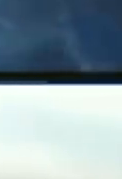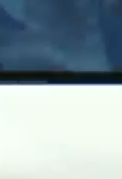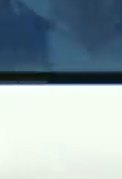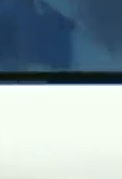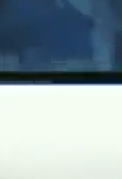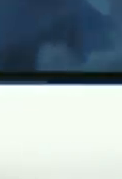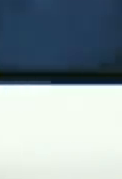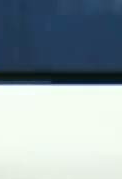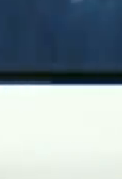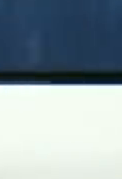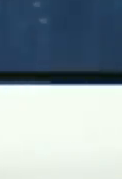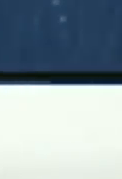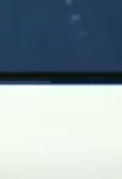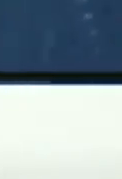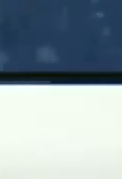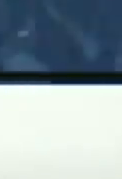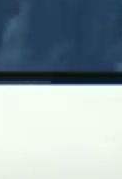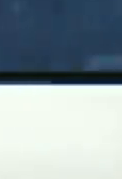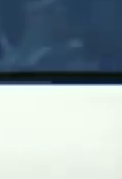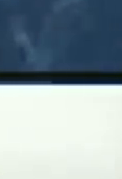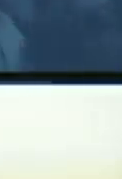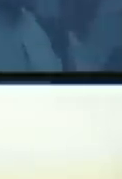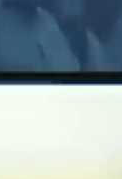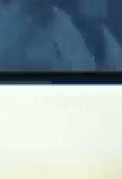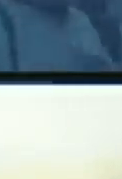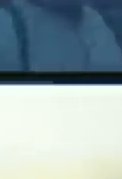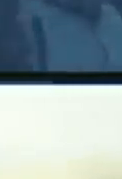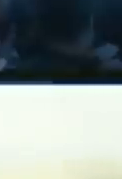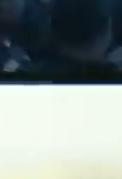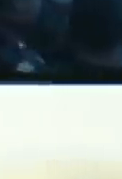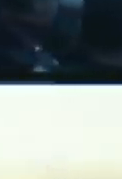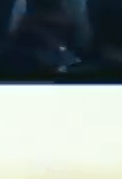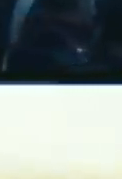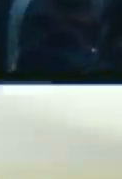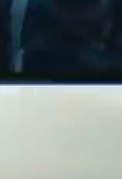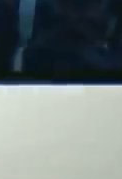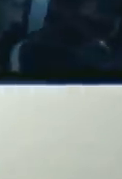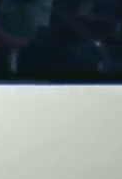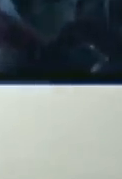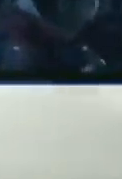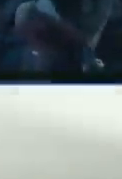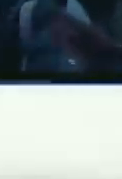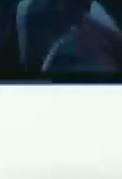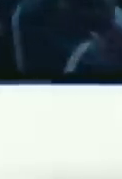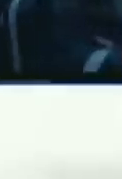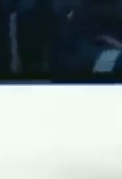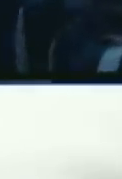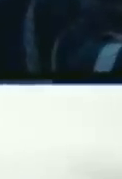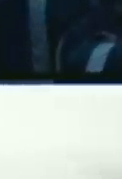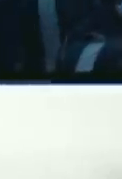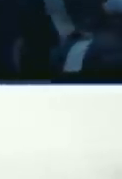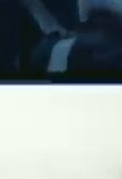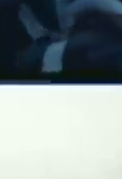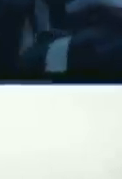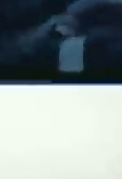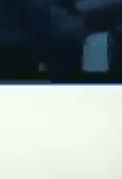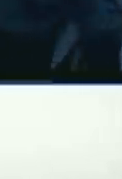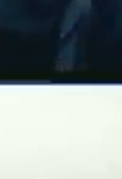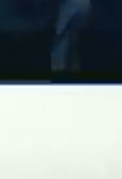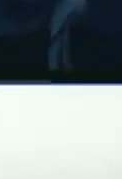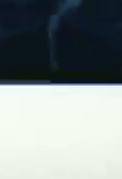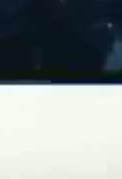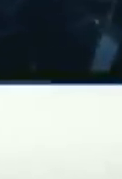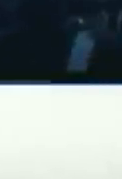vale ¿cómo te sientes tú? ¿qué nos cuenta? ¿cómo se porta el negro? bueno